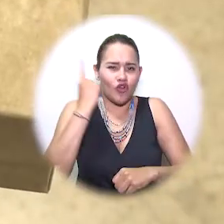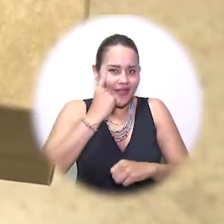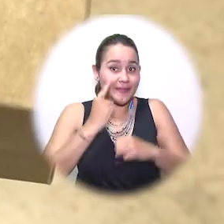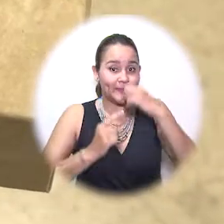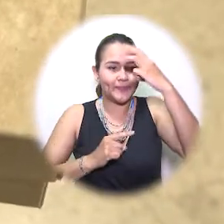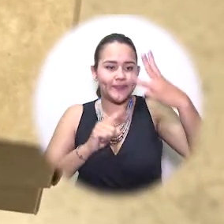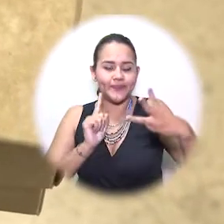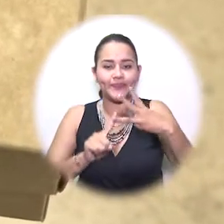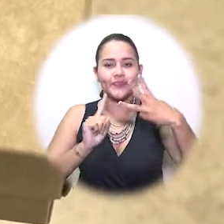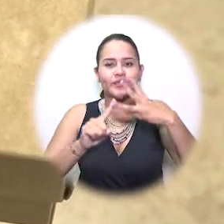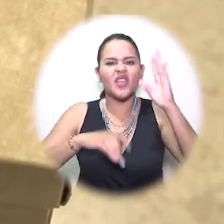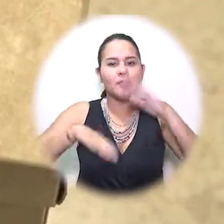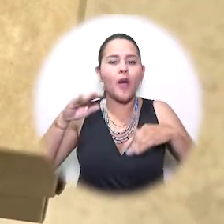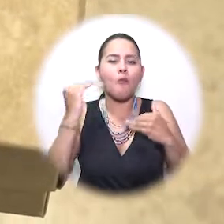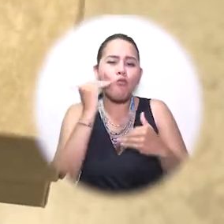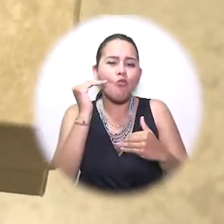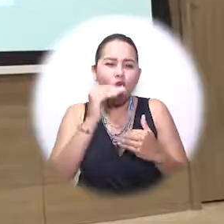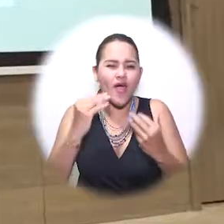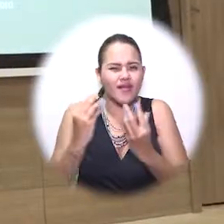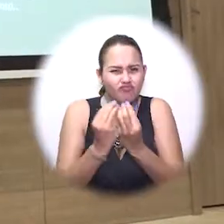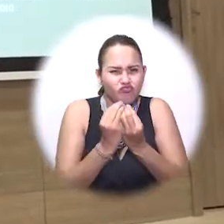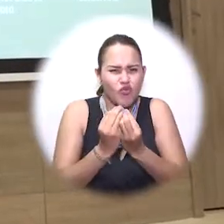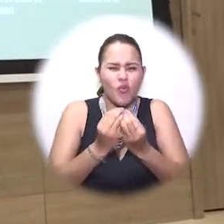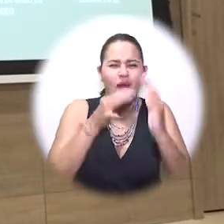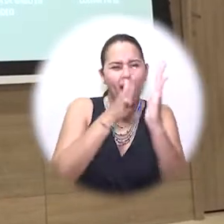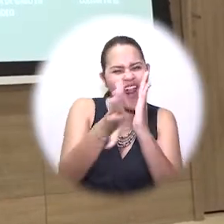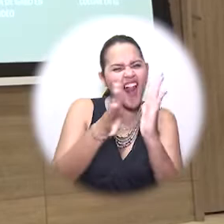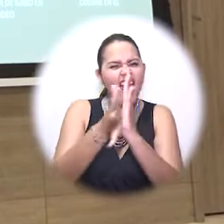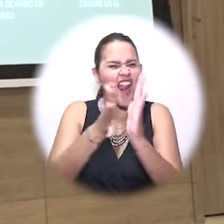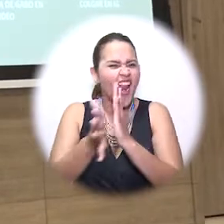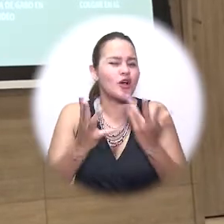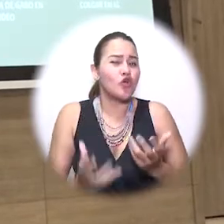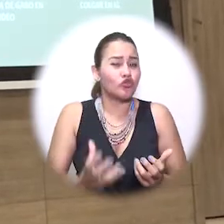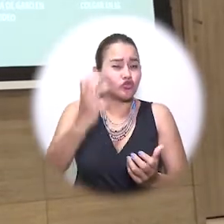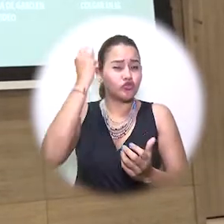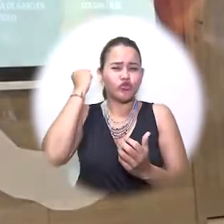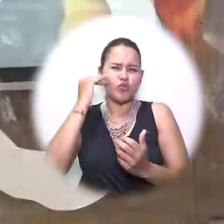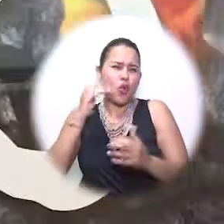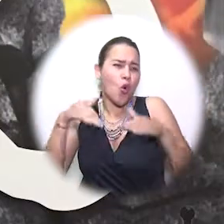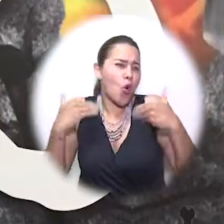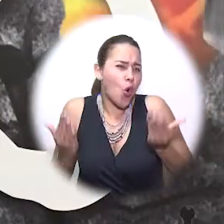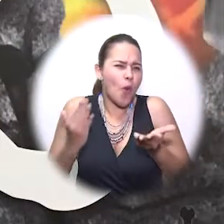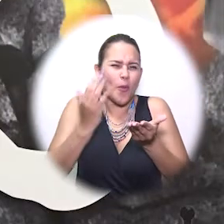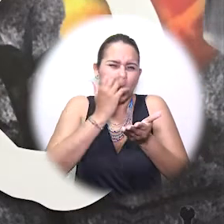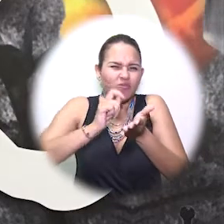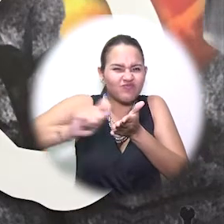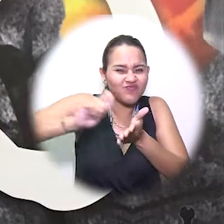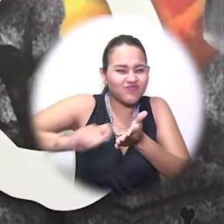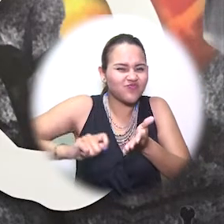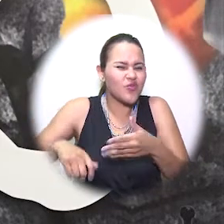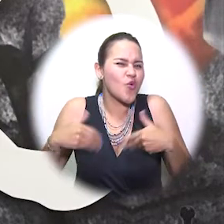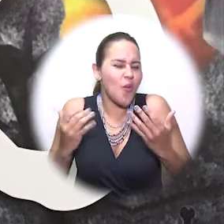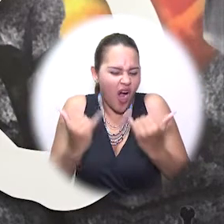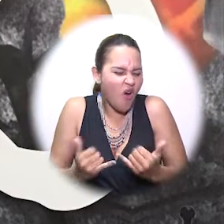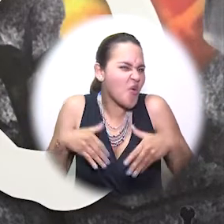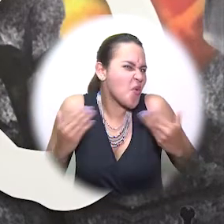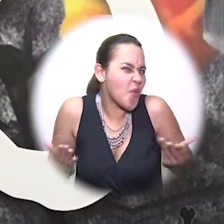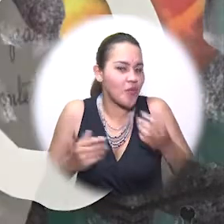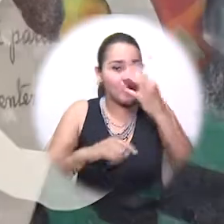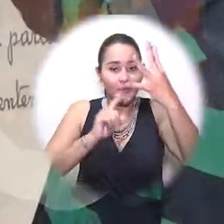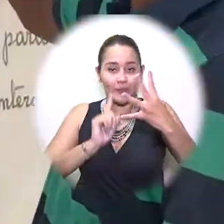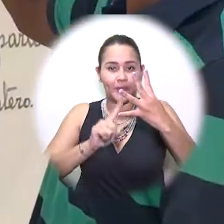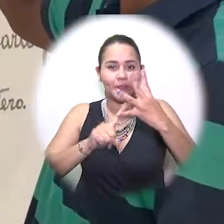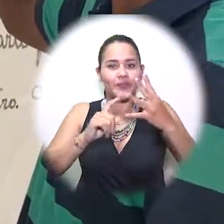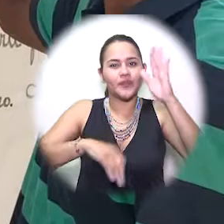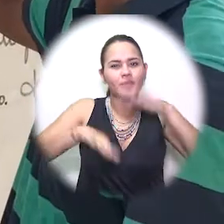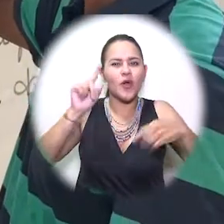tercero es un colectivo de mujeres que reinterpretan la figura femenina relacionando la mujer actual con las que reflejó Gabo en sus obras. Y el cuarto